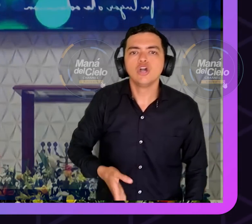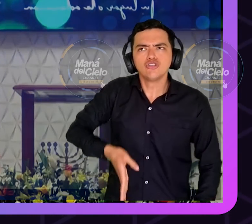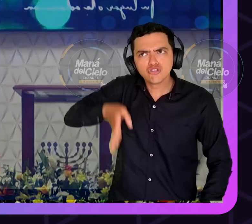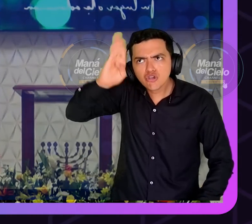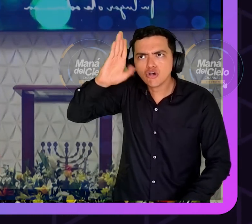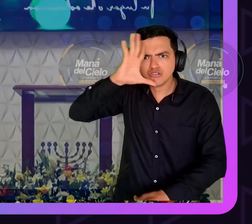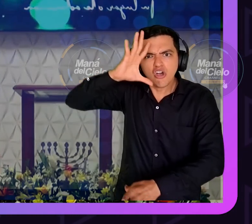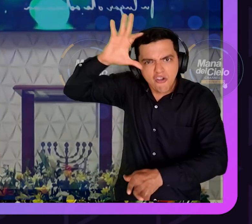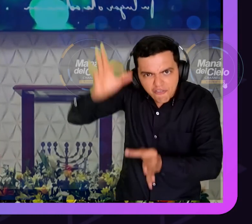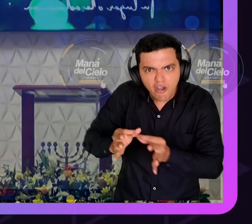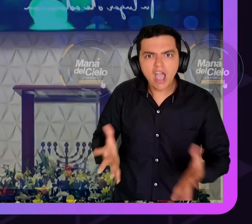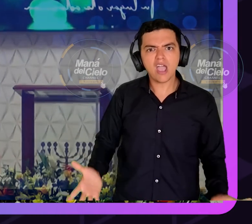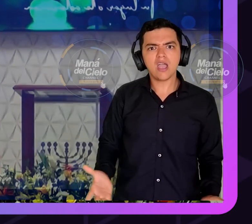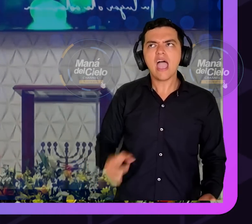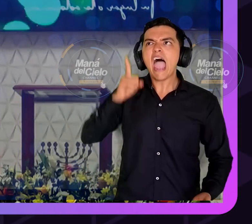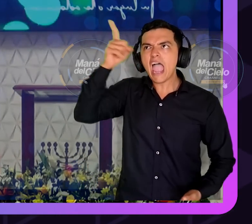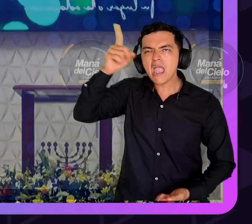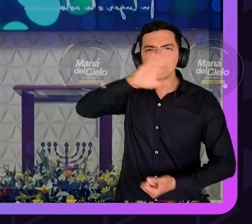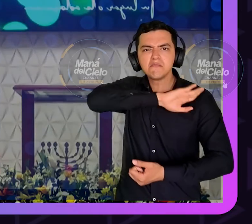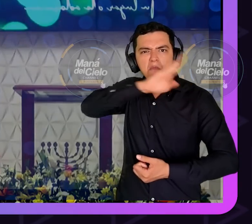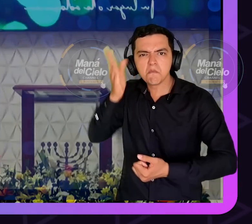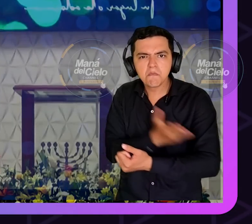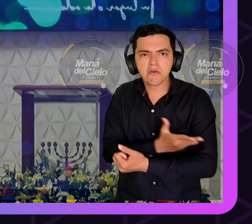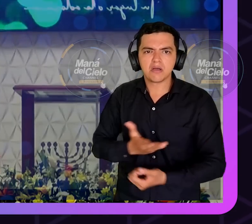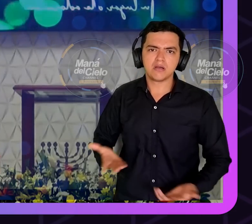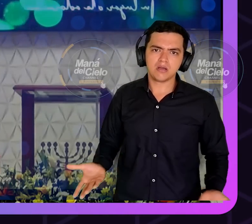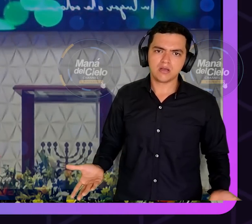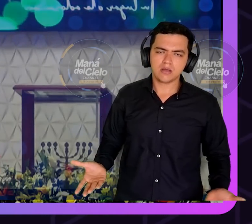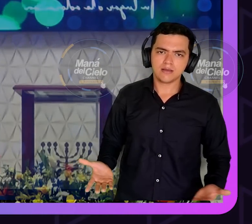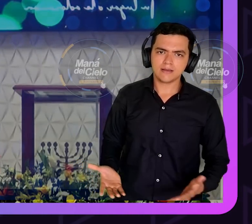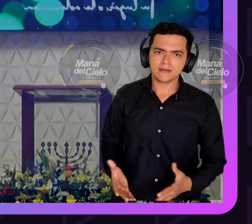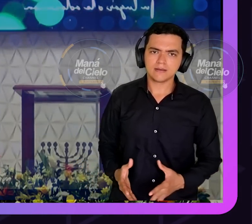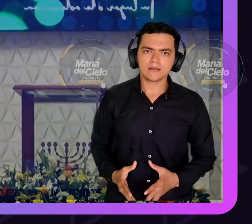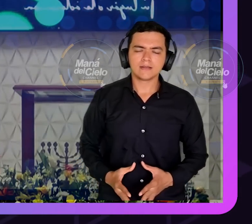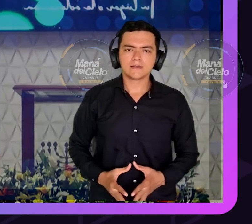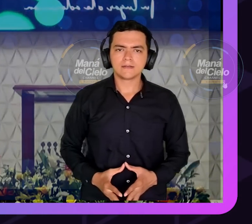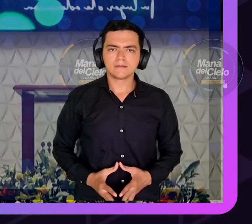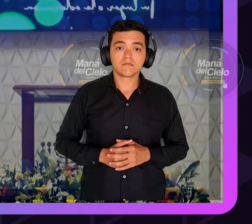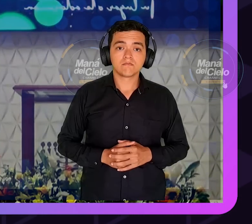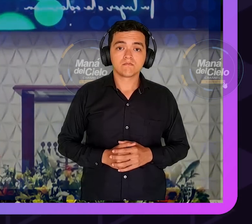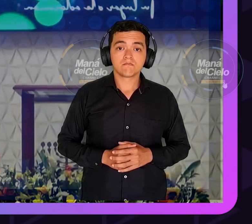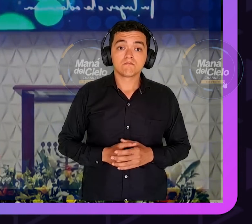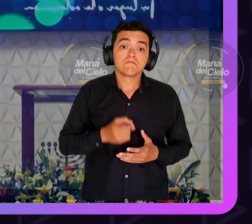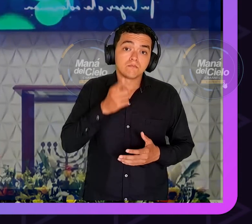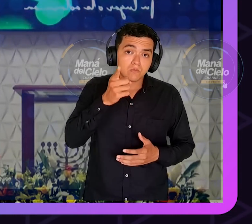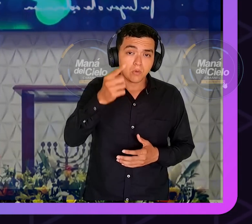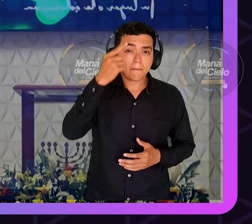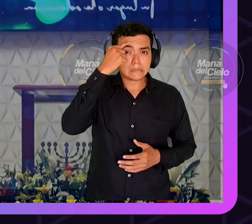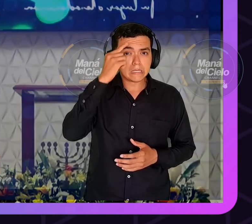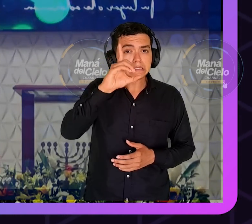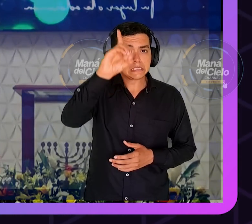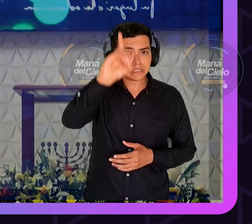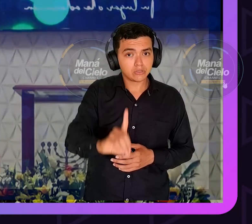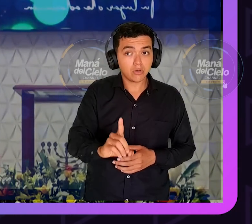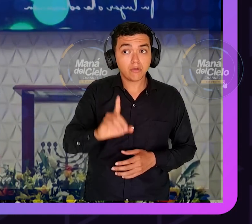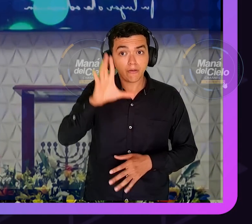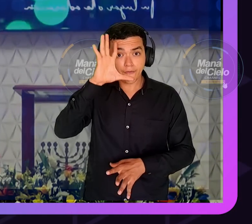tarde a ver si ella contesta entonces mientras llega la carta te mueres de hambre